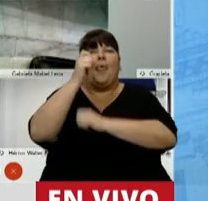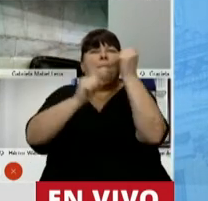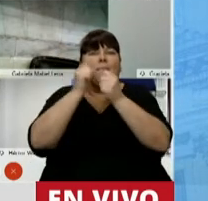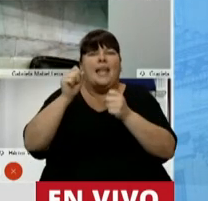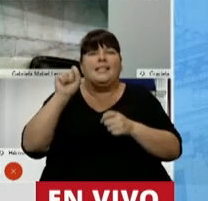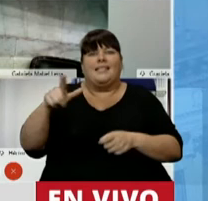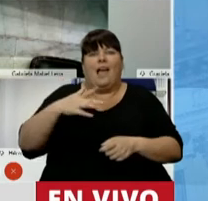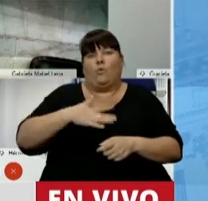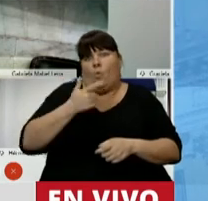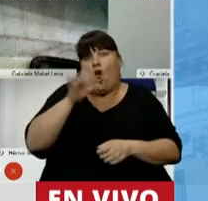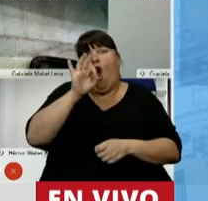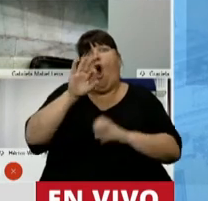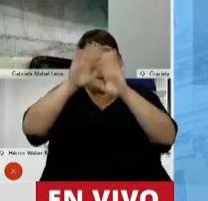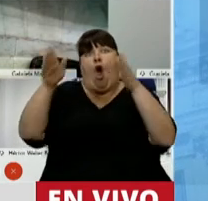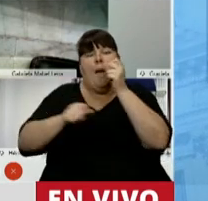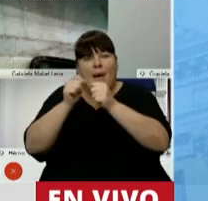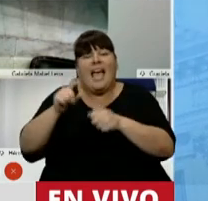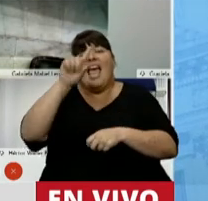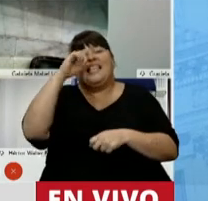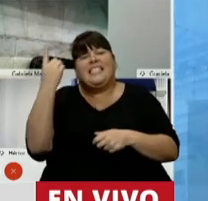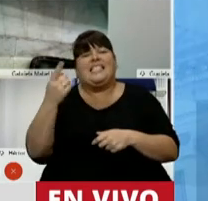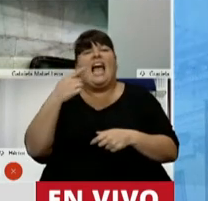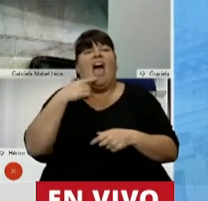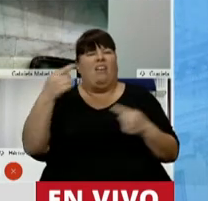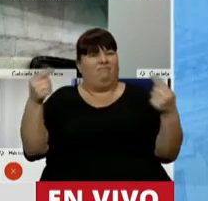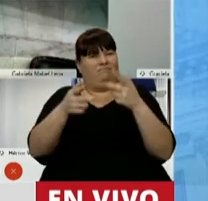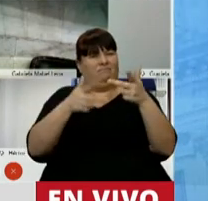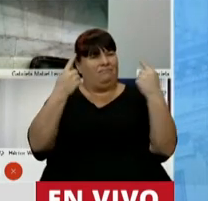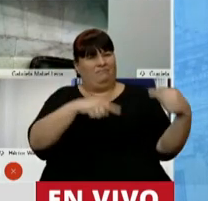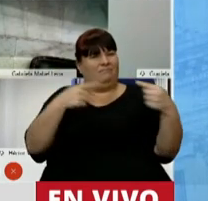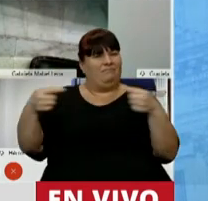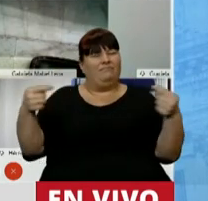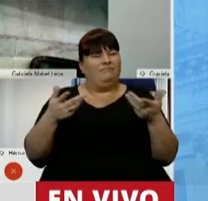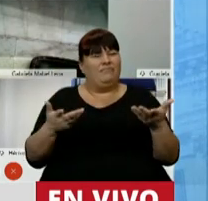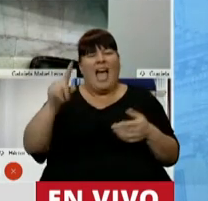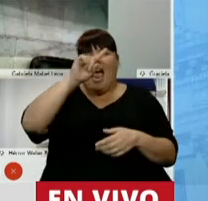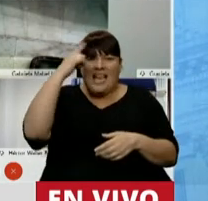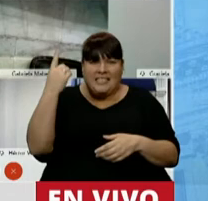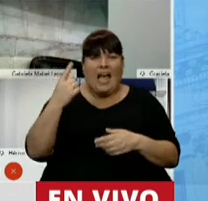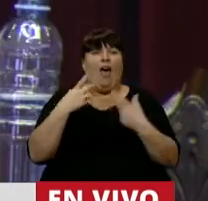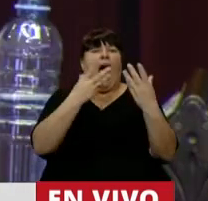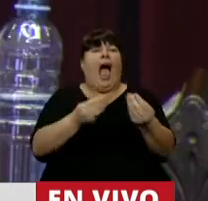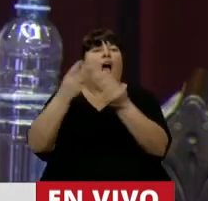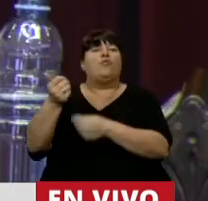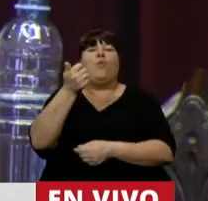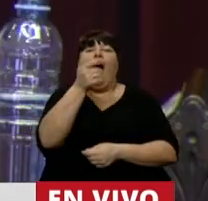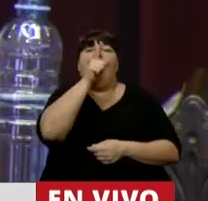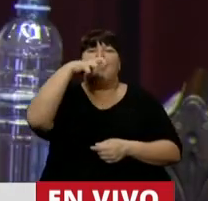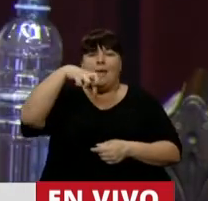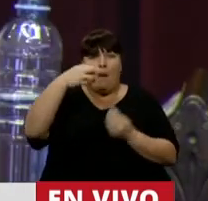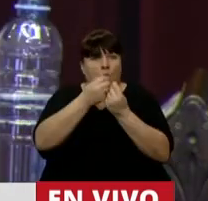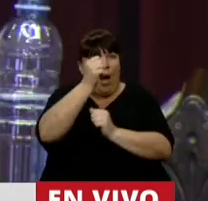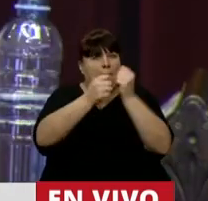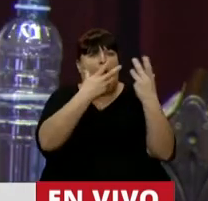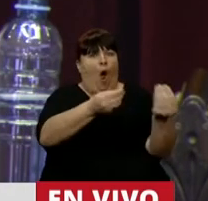empresarios, que el Estado muestra una enorme contradicción. El Estado asistió con los denominados ATP a